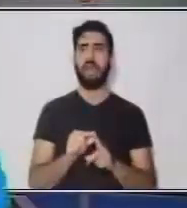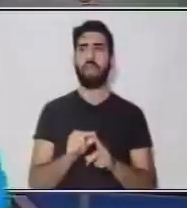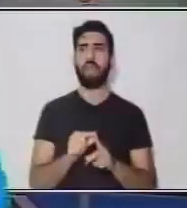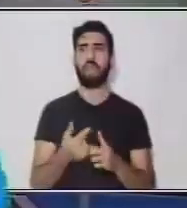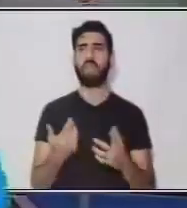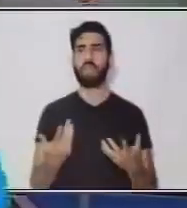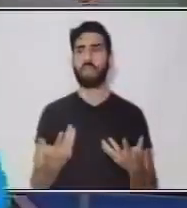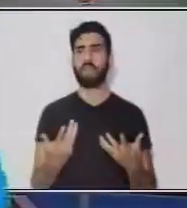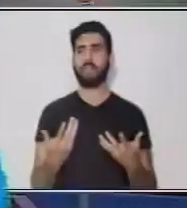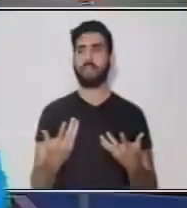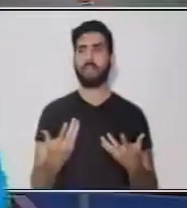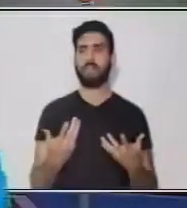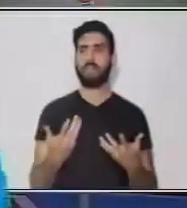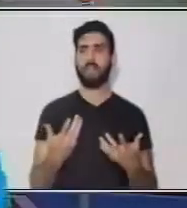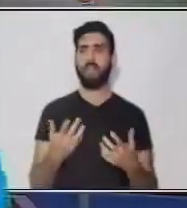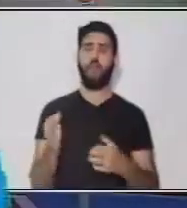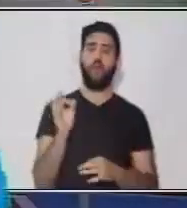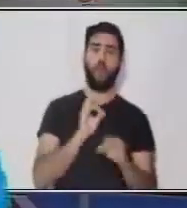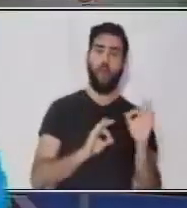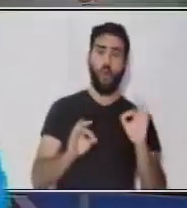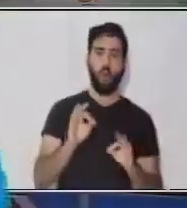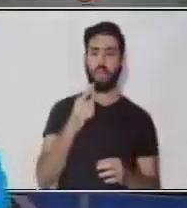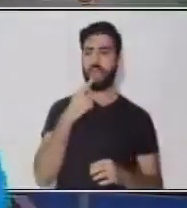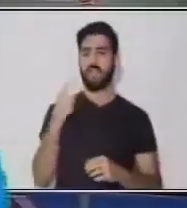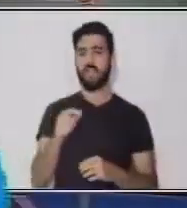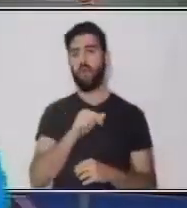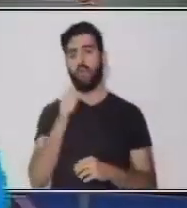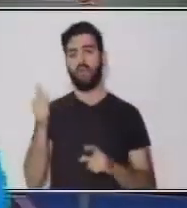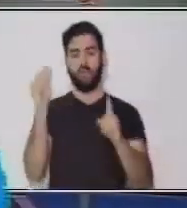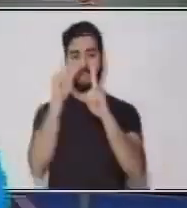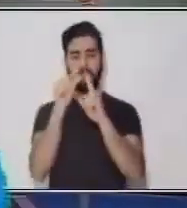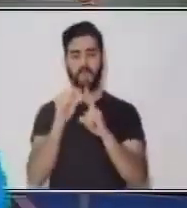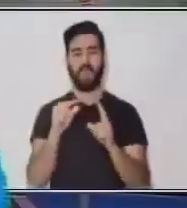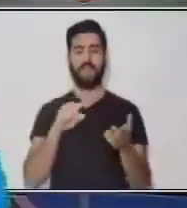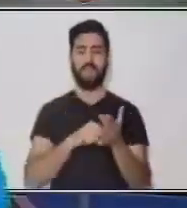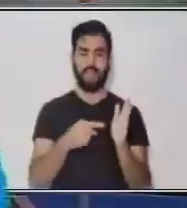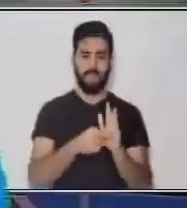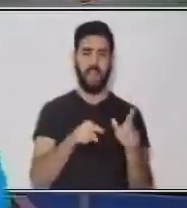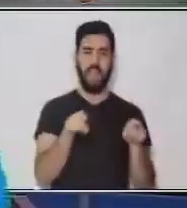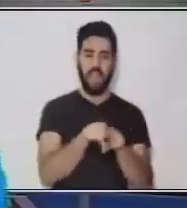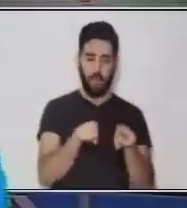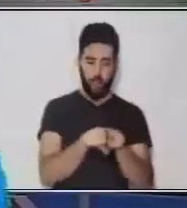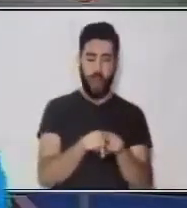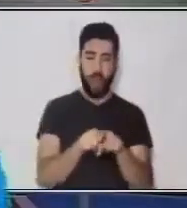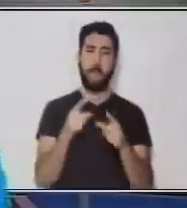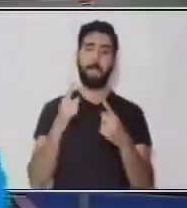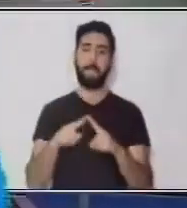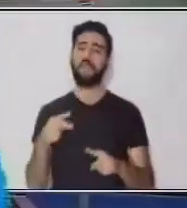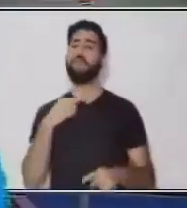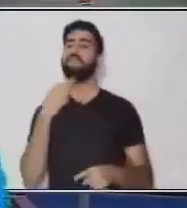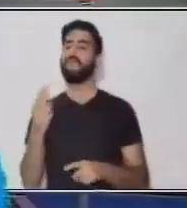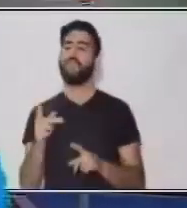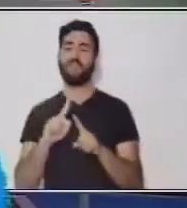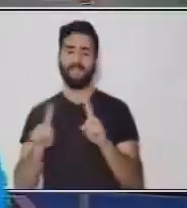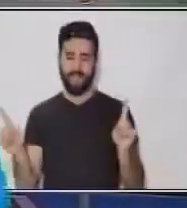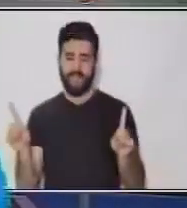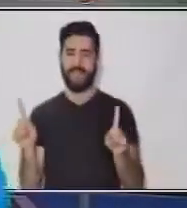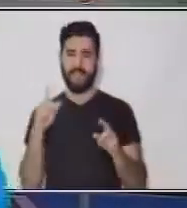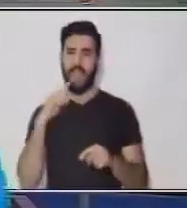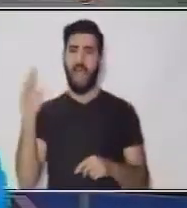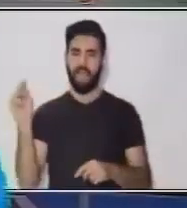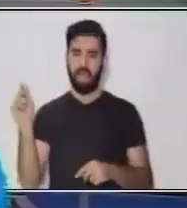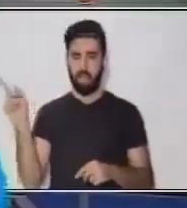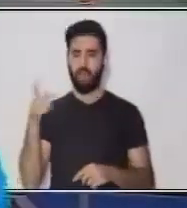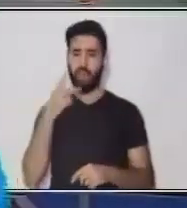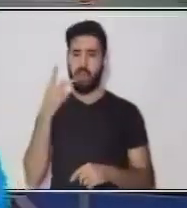decimos palabras o interpretamos palabras que significan lo mismo pero con diferente pronunciación. Entonces vamos a